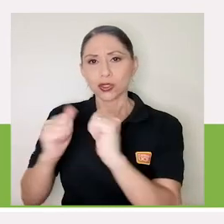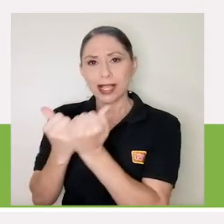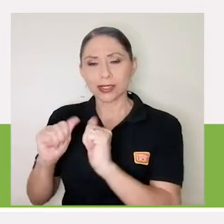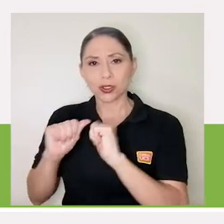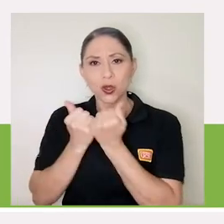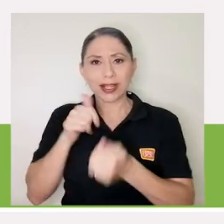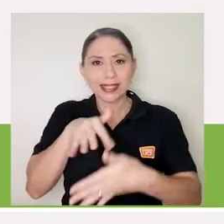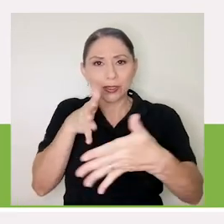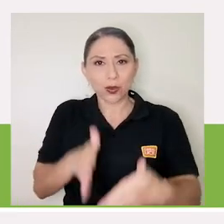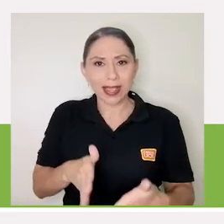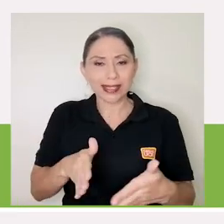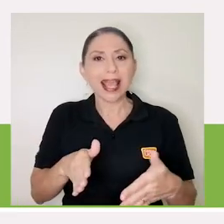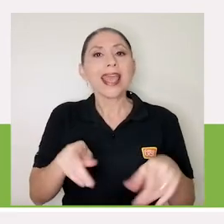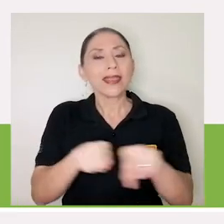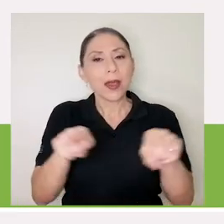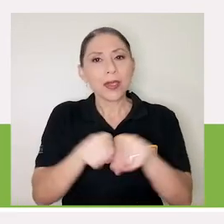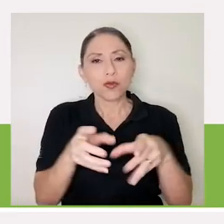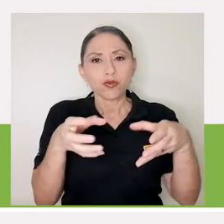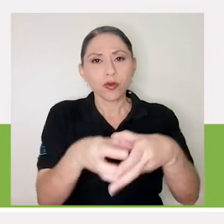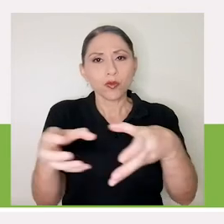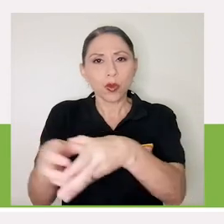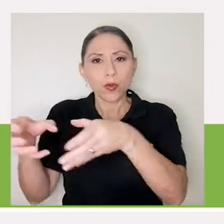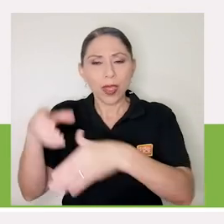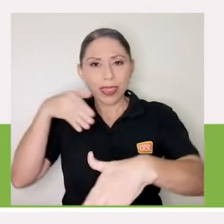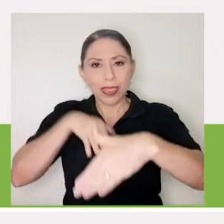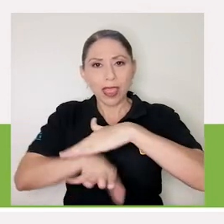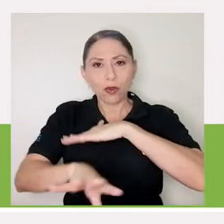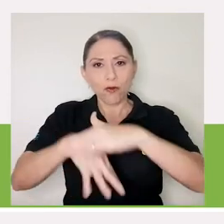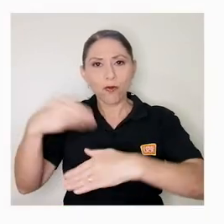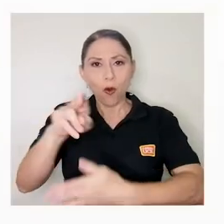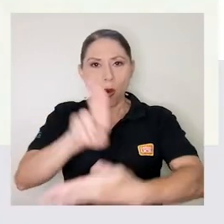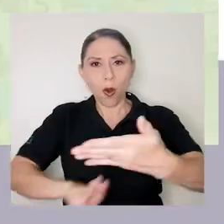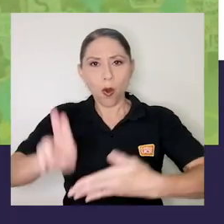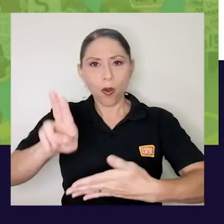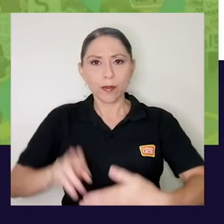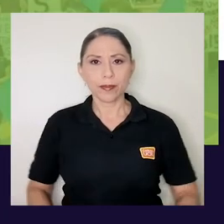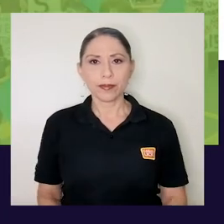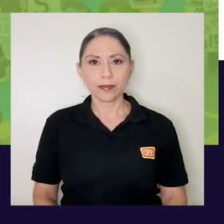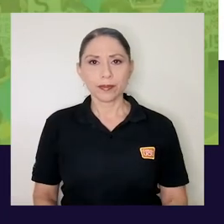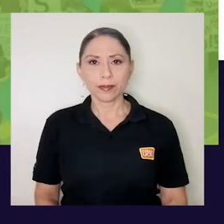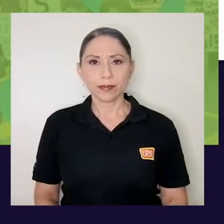estudiantiles y otros entes dentro y fuera de la universidad.